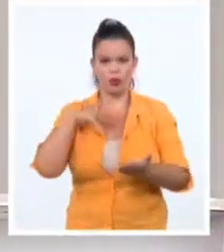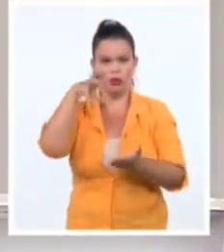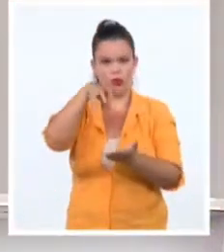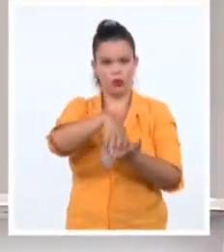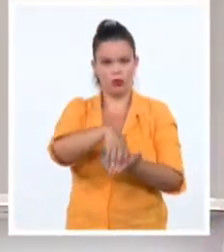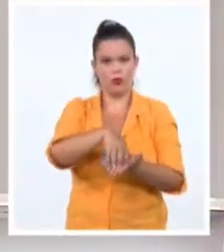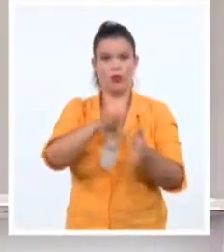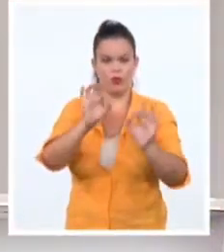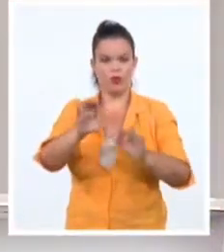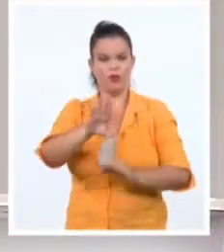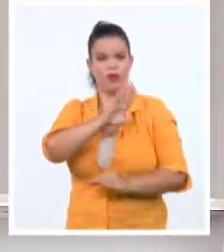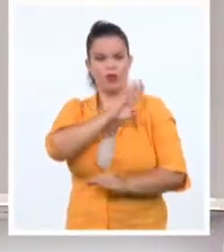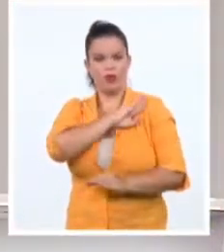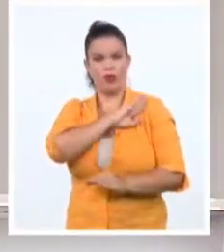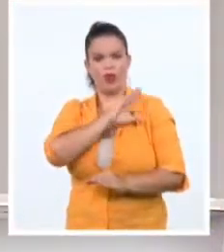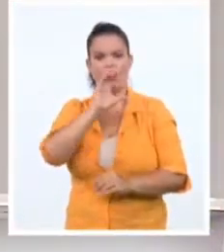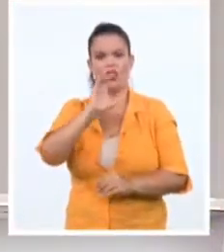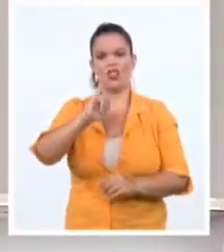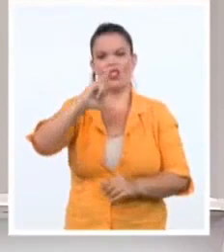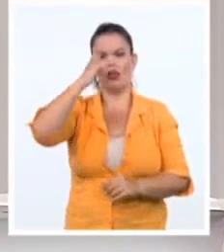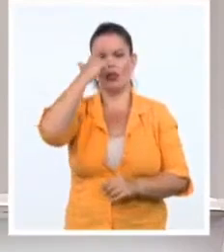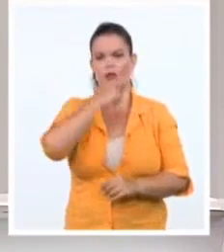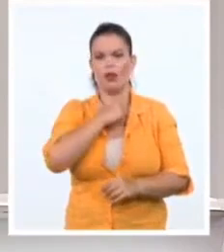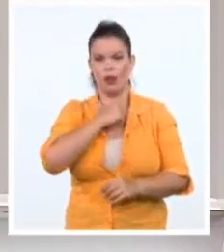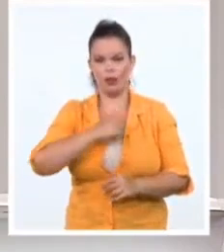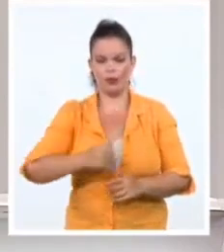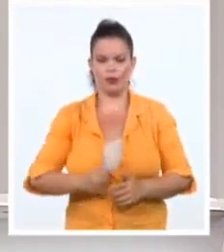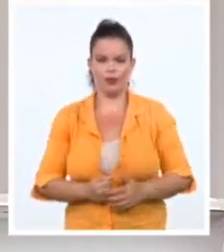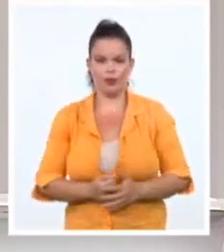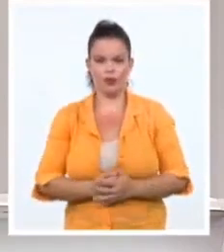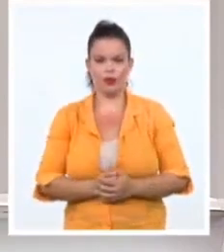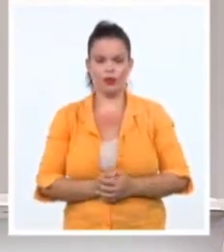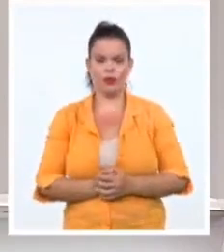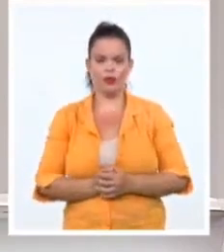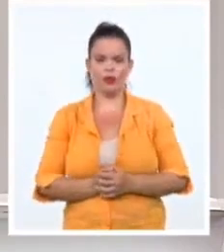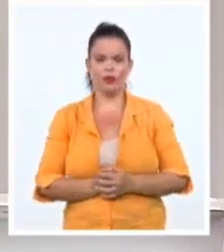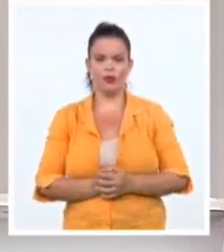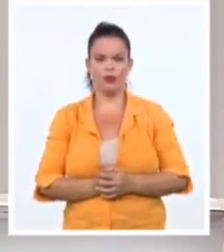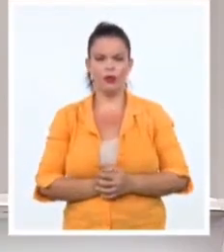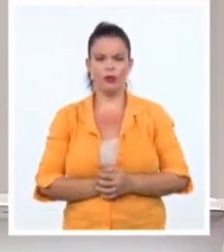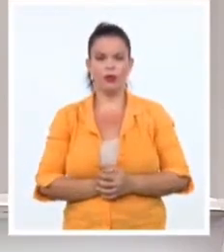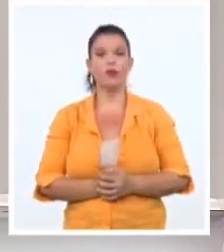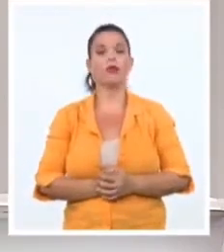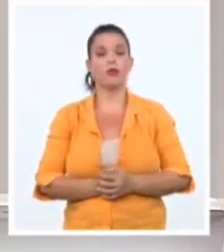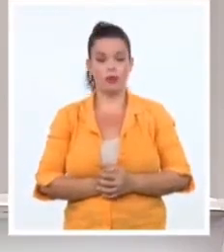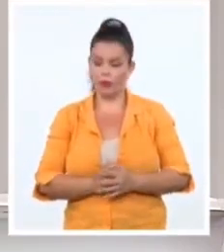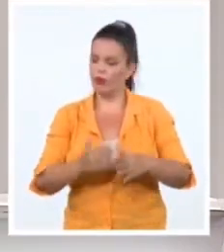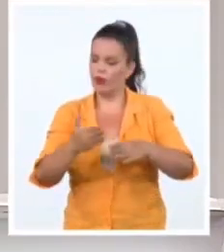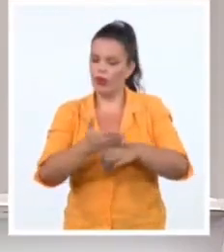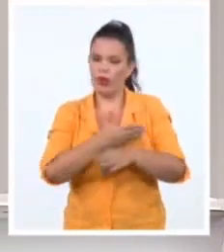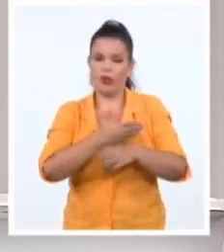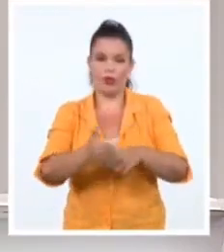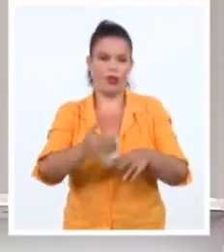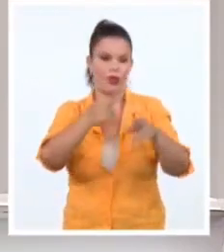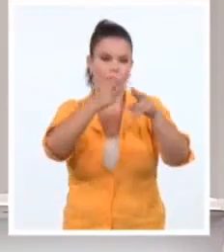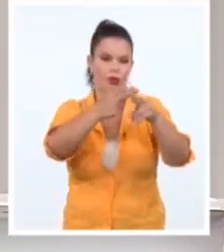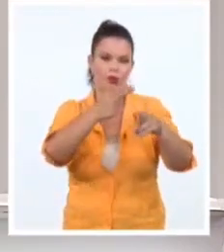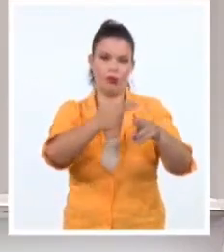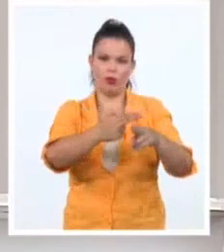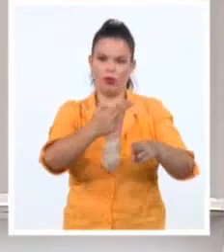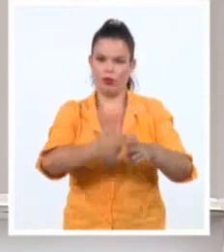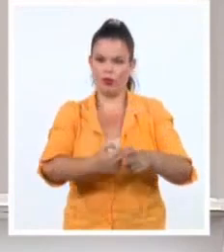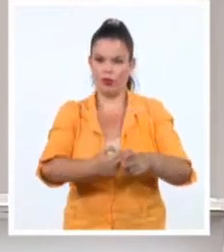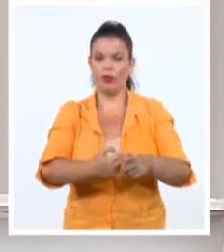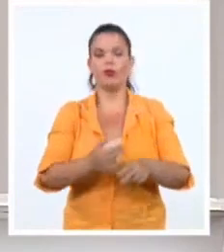CIA, de la Agencia Central de Inteligencia, William Burns. He aquí algunos de los postulados de este